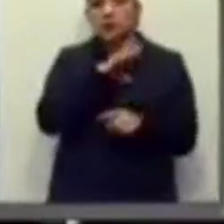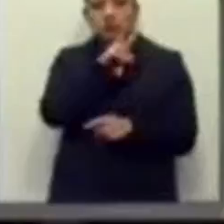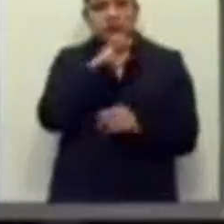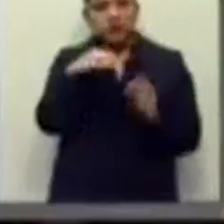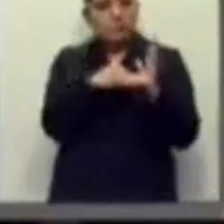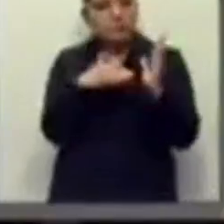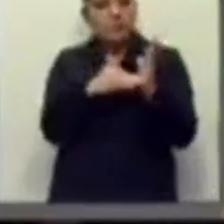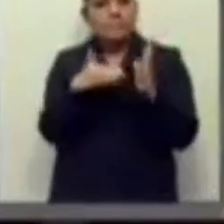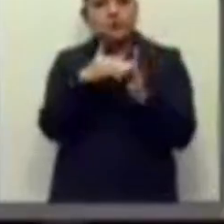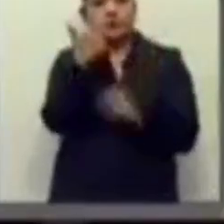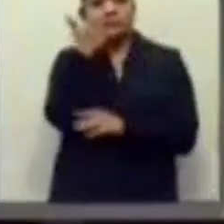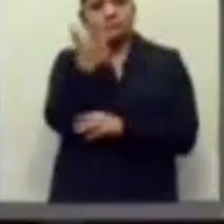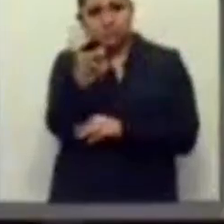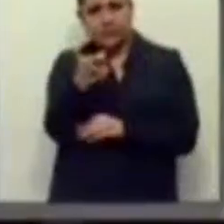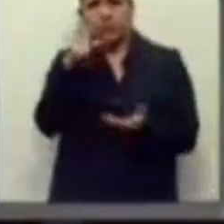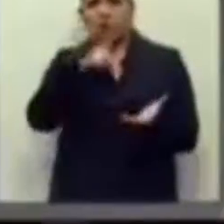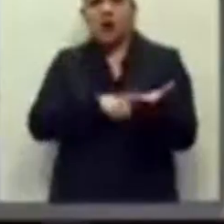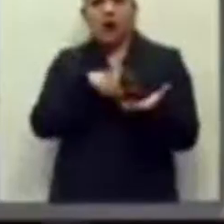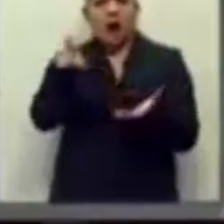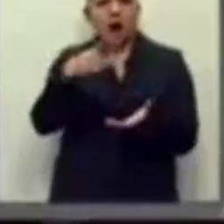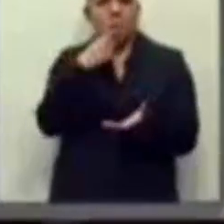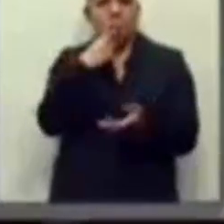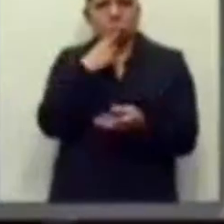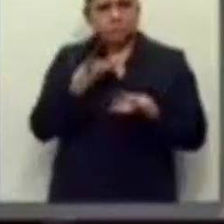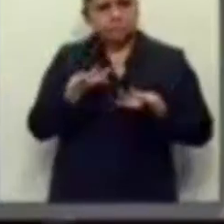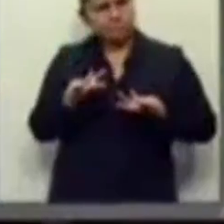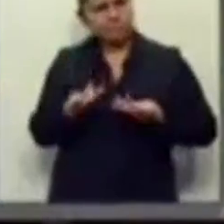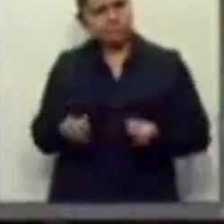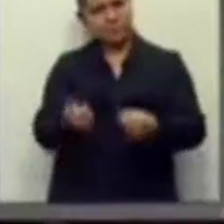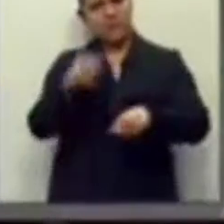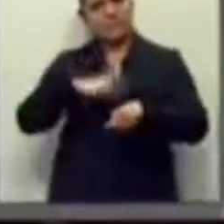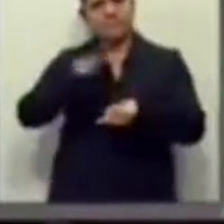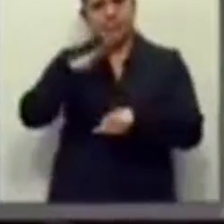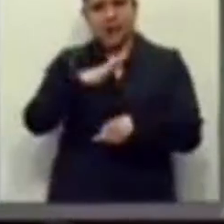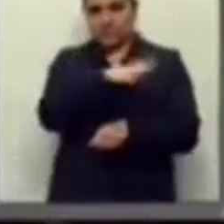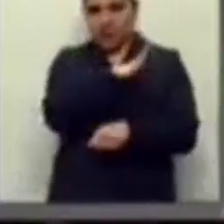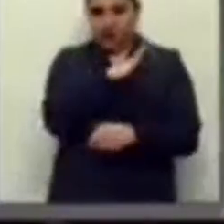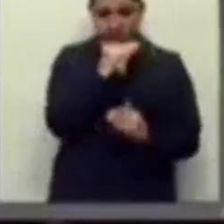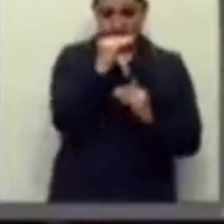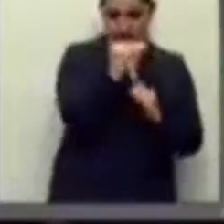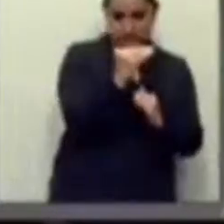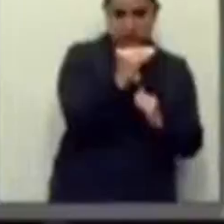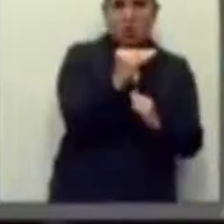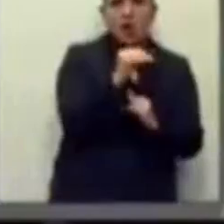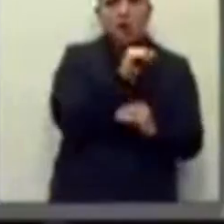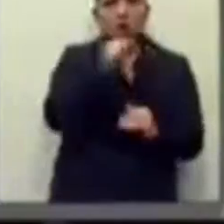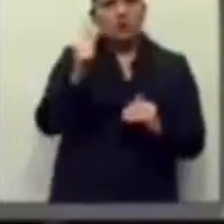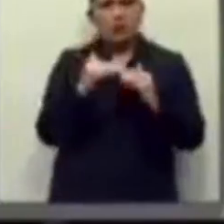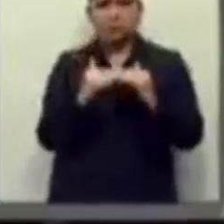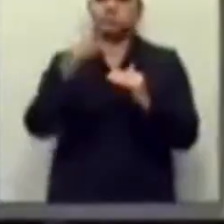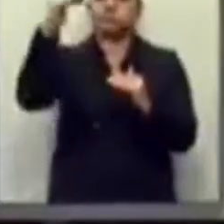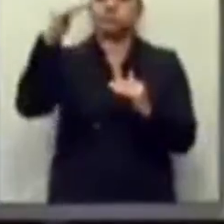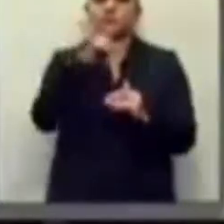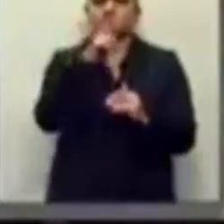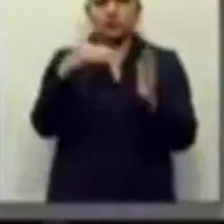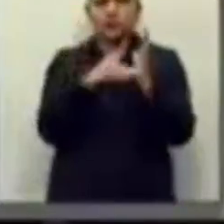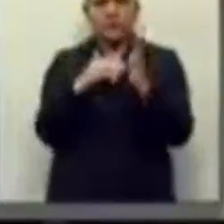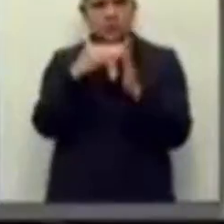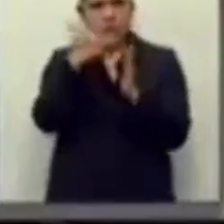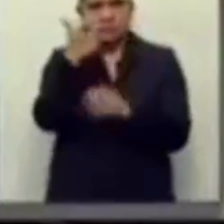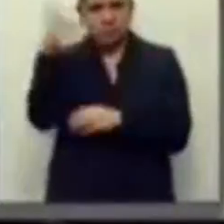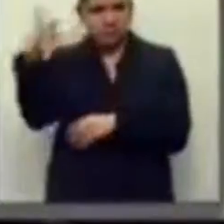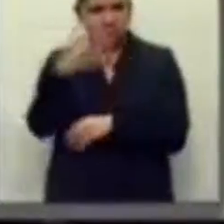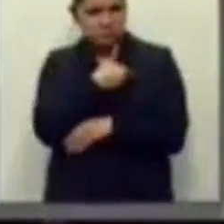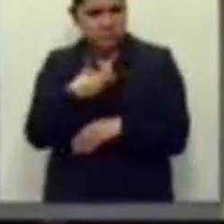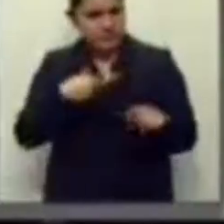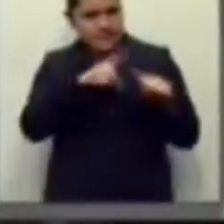exceso por el Ejecutivo Federal, es decir, fuera de lo aprobado. Y no contamos con un mecanismo que nos esté informando